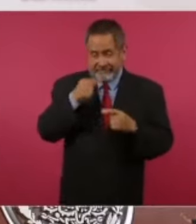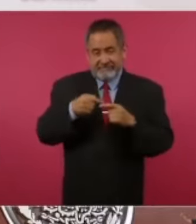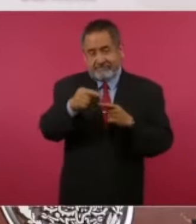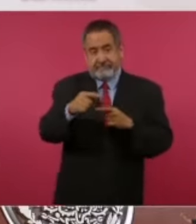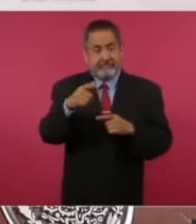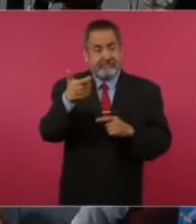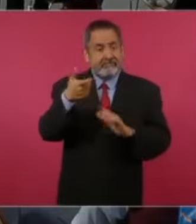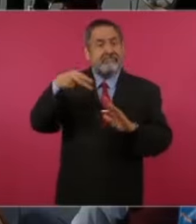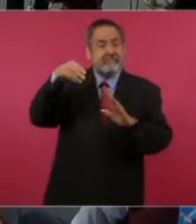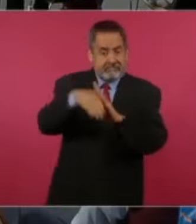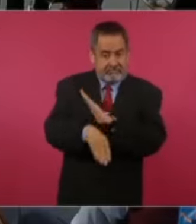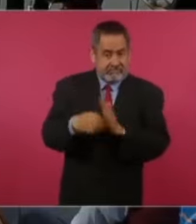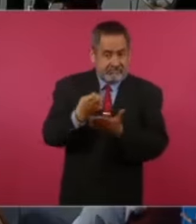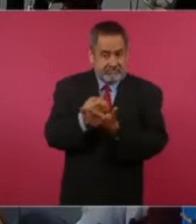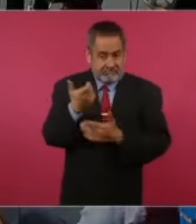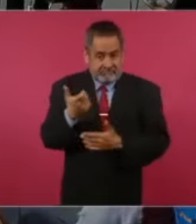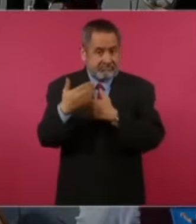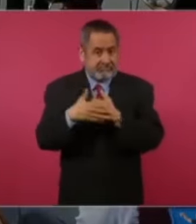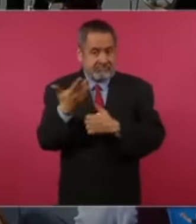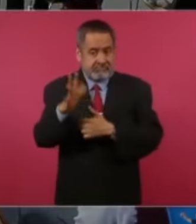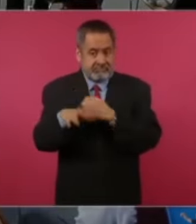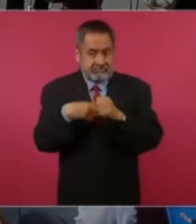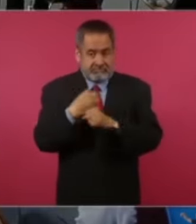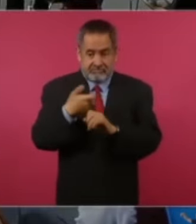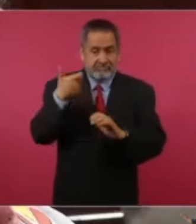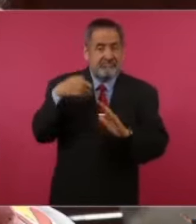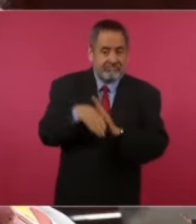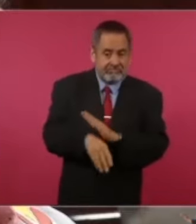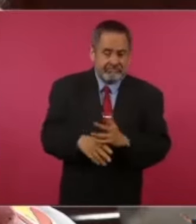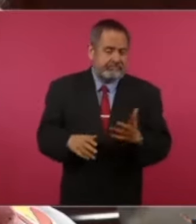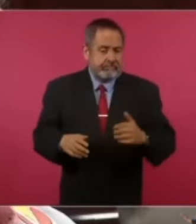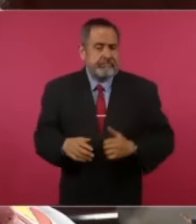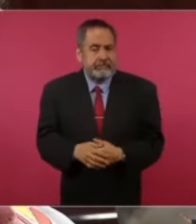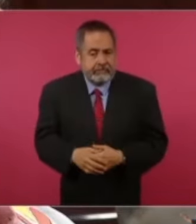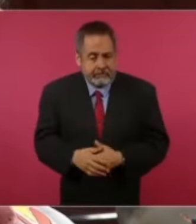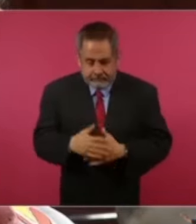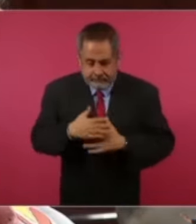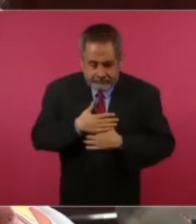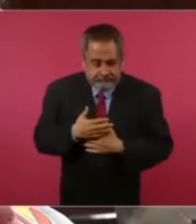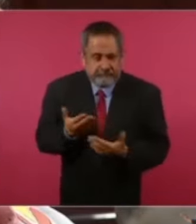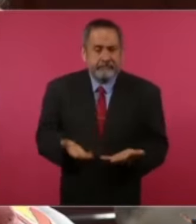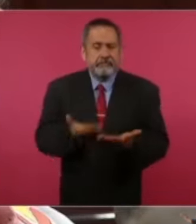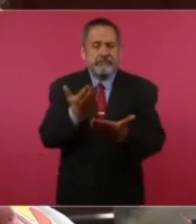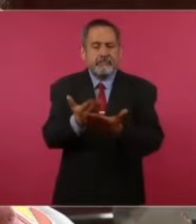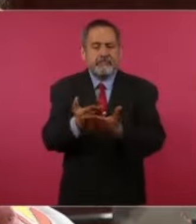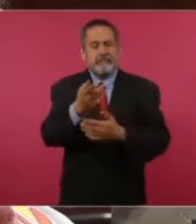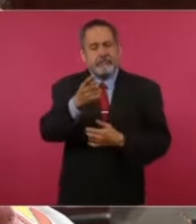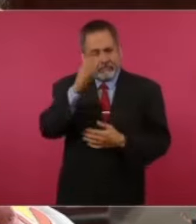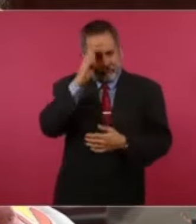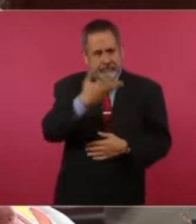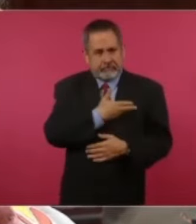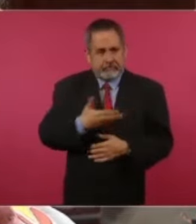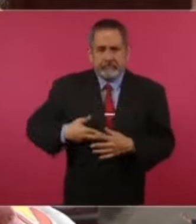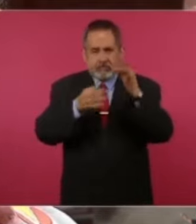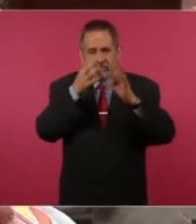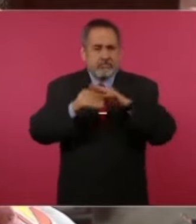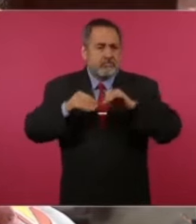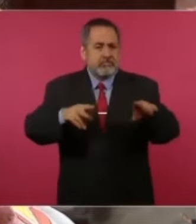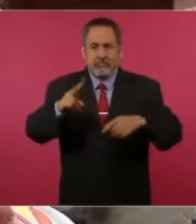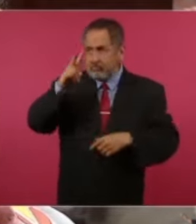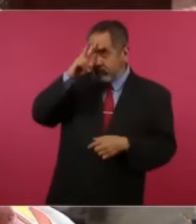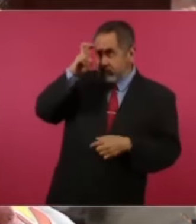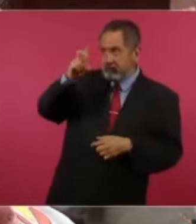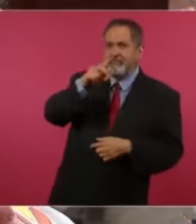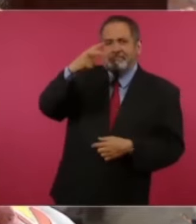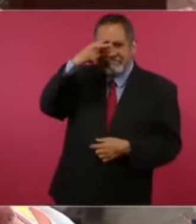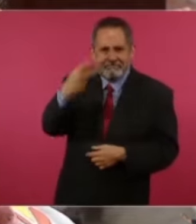volvió al Ecuador, a un ecuador de paz, a un ecuador de oportunidades, porque es el ecuador que yo también deseo, así como el México que ustedes están teniendo a día de hoy. Así que no